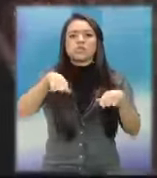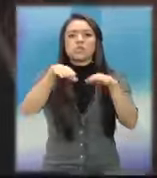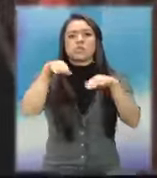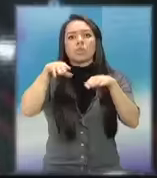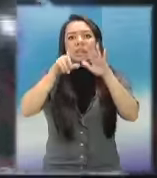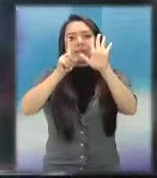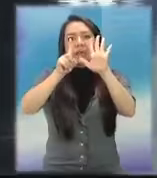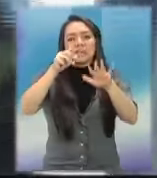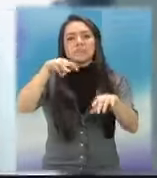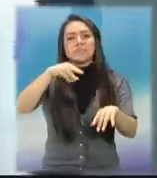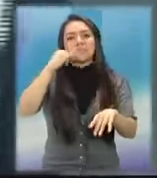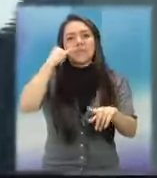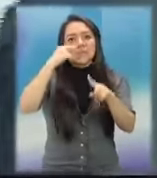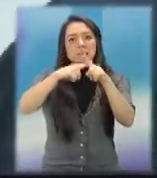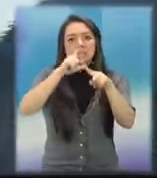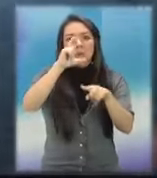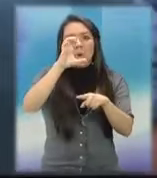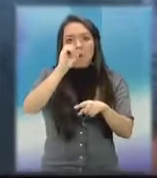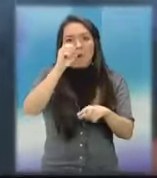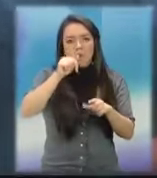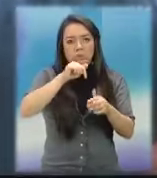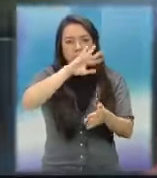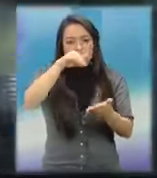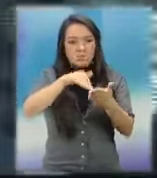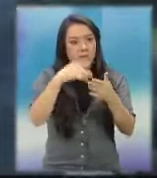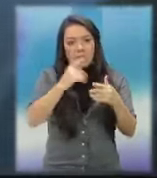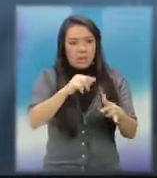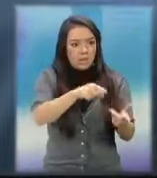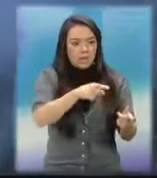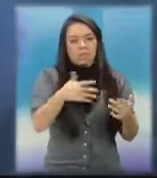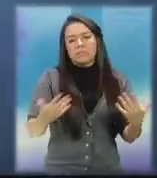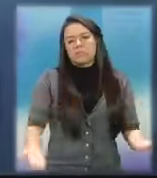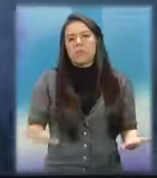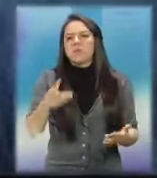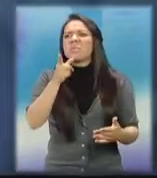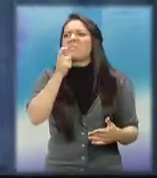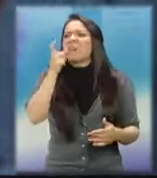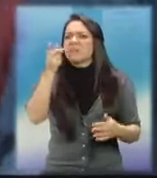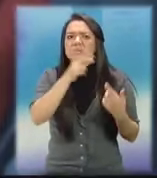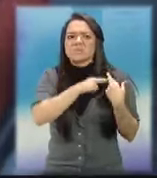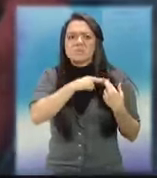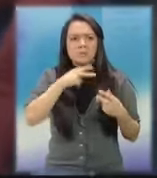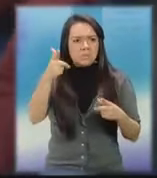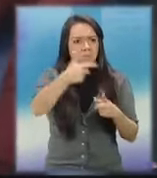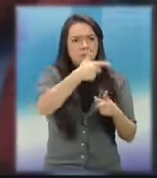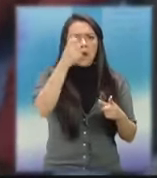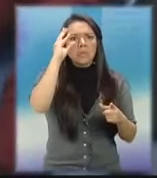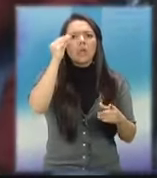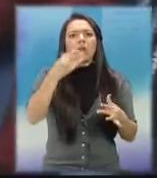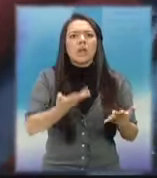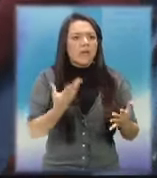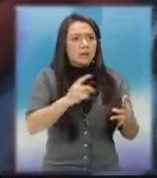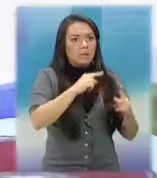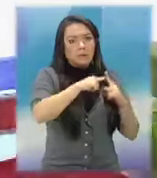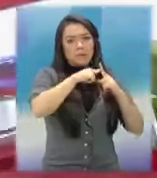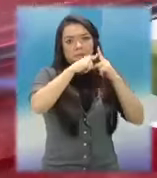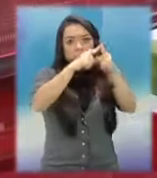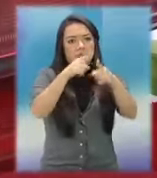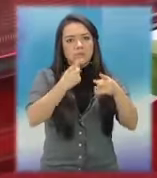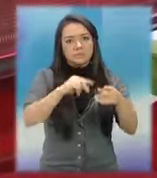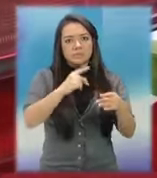6 de Misco. La joven, que no fue identificada, fue trasladada a la emergencia del Hospital Roosevelt para que recibiera atención médica.